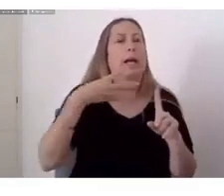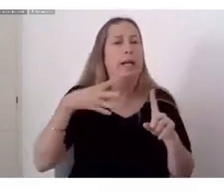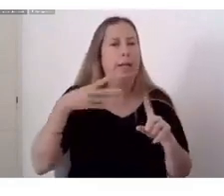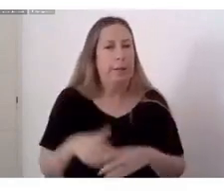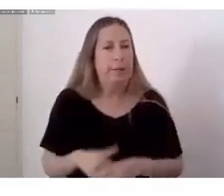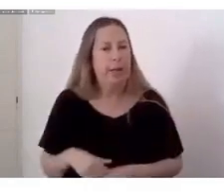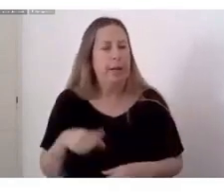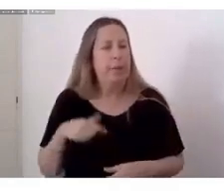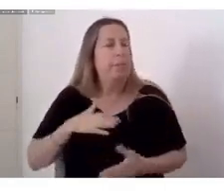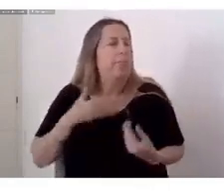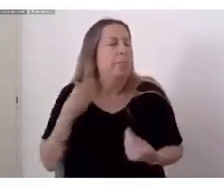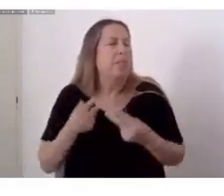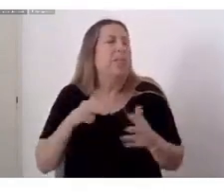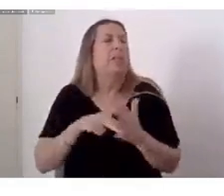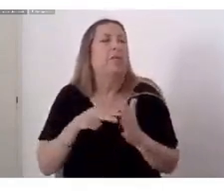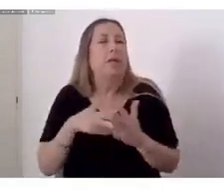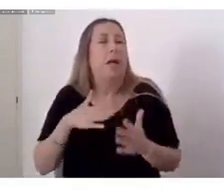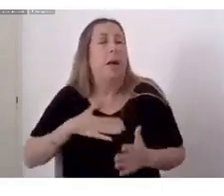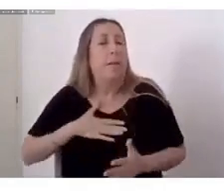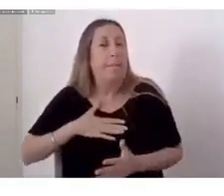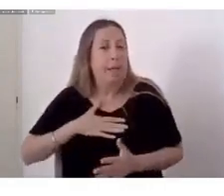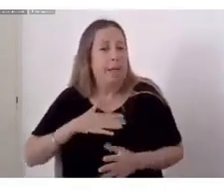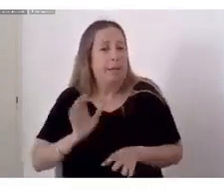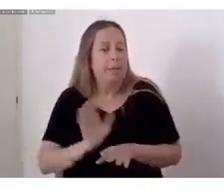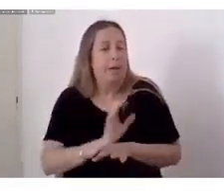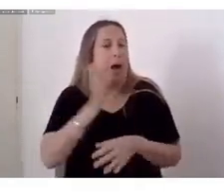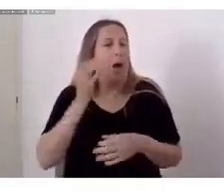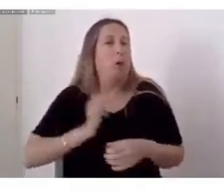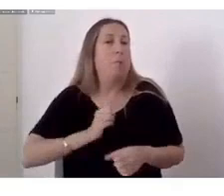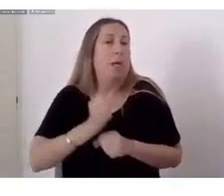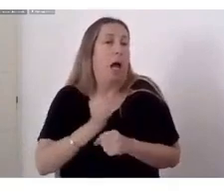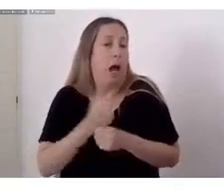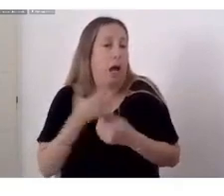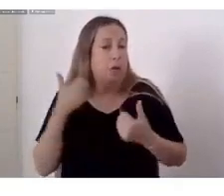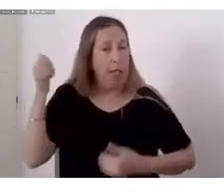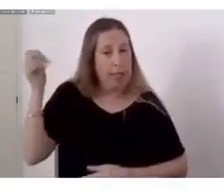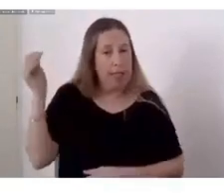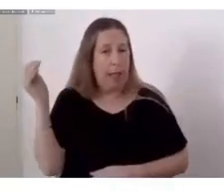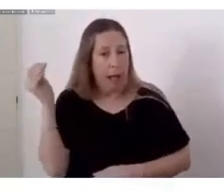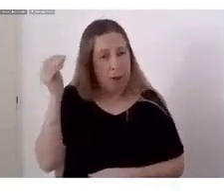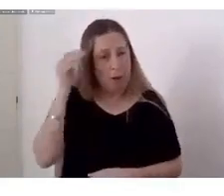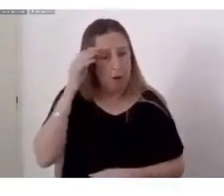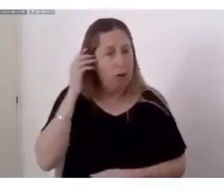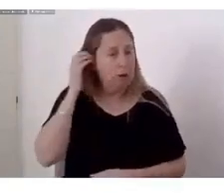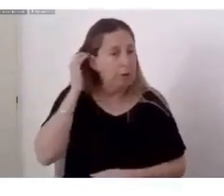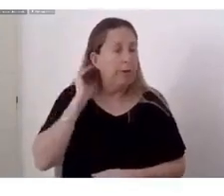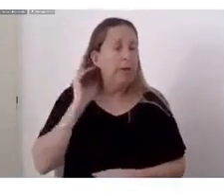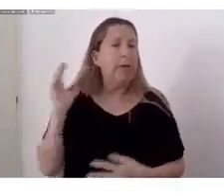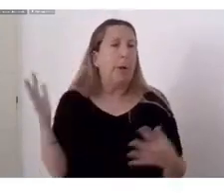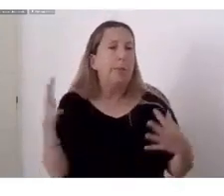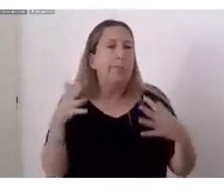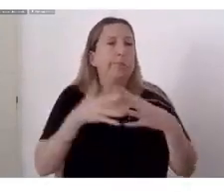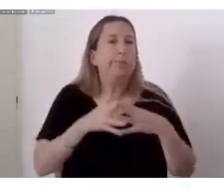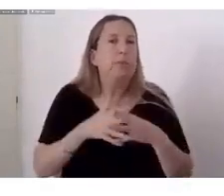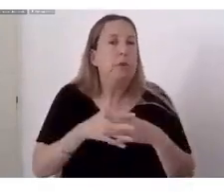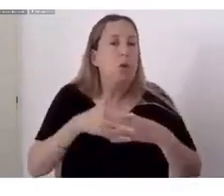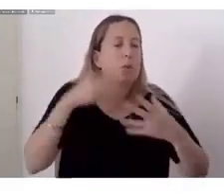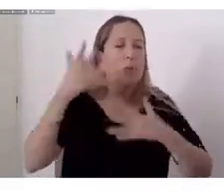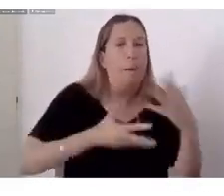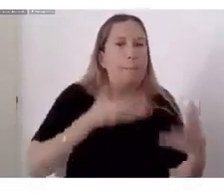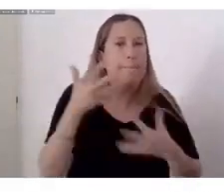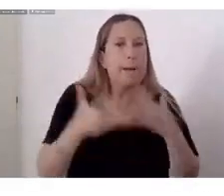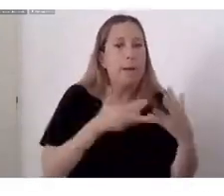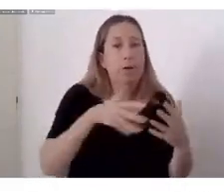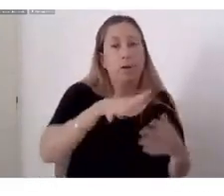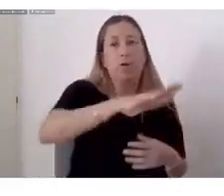De mi comunidad Es decir Utilizo el tango Hace más de 10 años Para Mezclar Todas las realidades